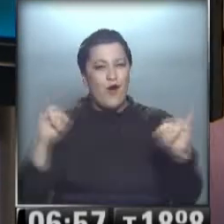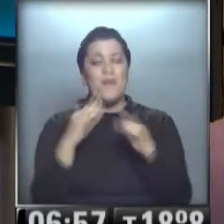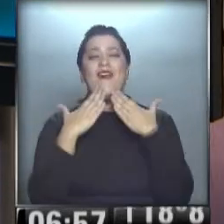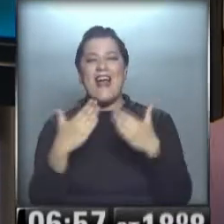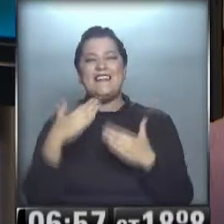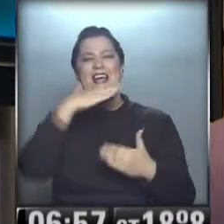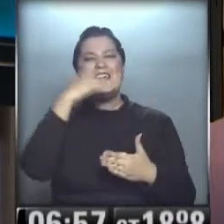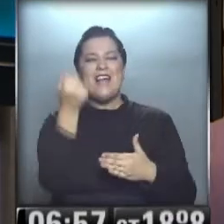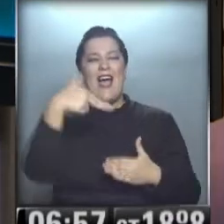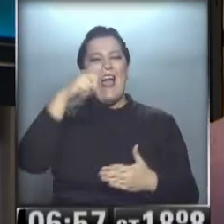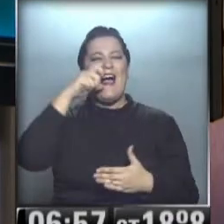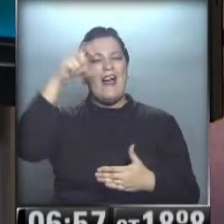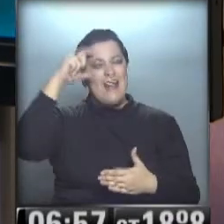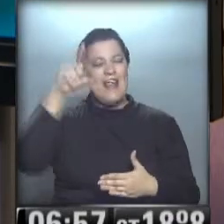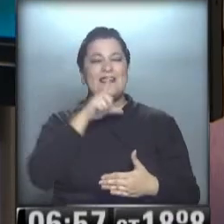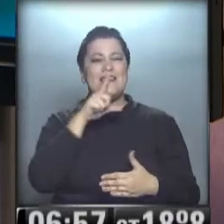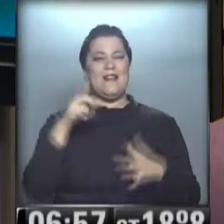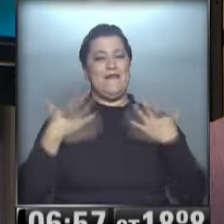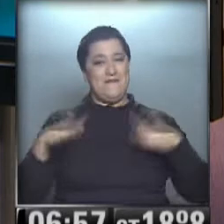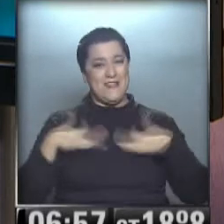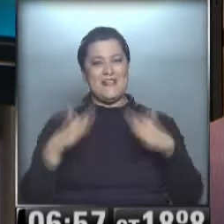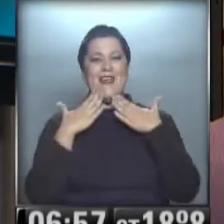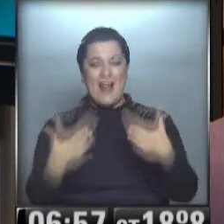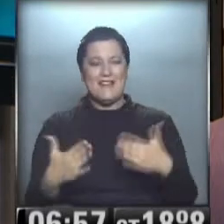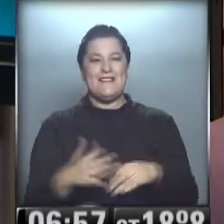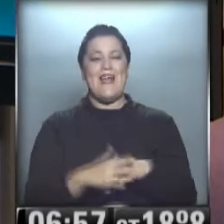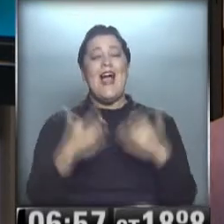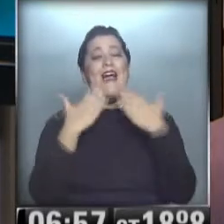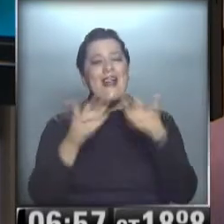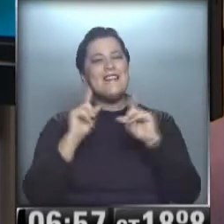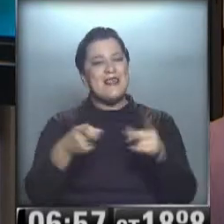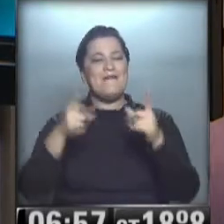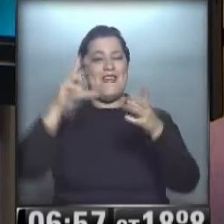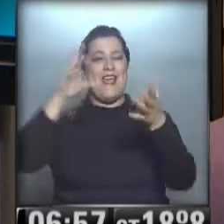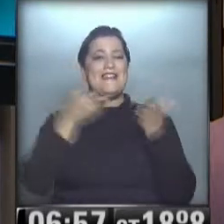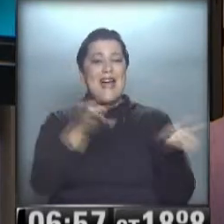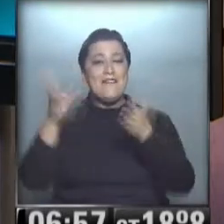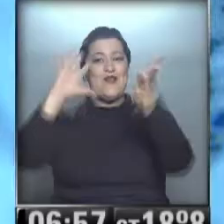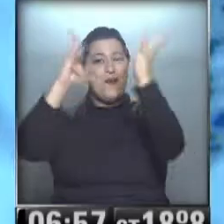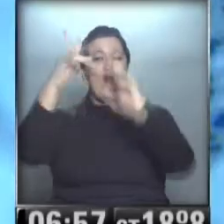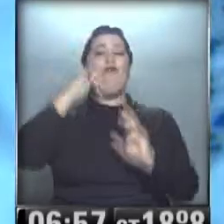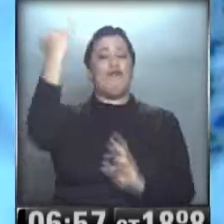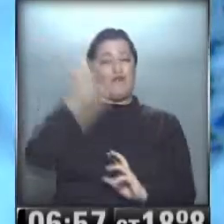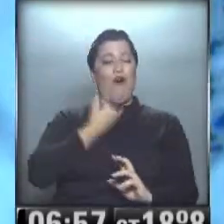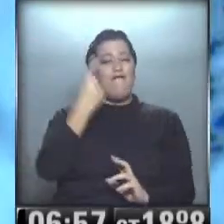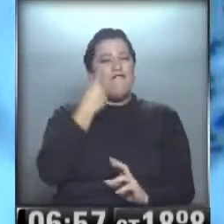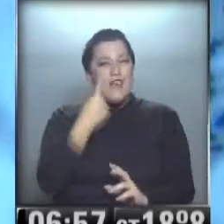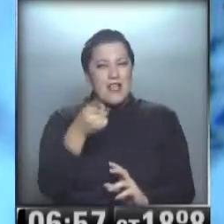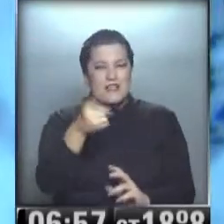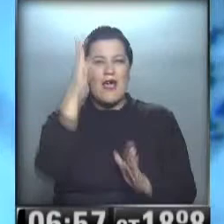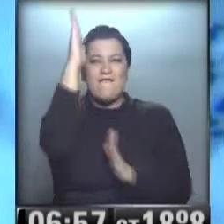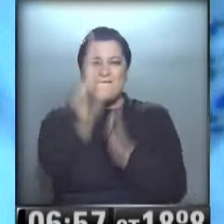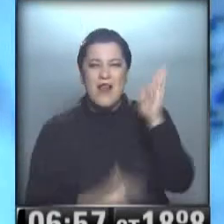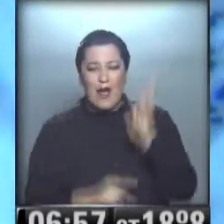que me viste y todo su equipo. Y esta, gracias al servicio meteorológico. Fíjense el frentazo aquí, todo esto blanco.